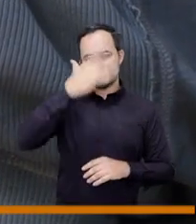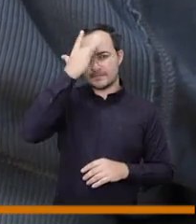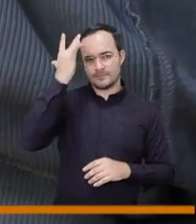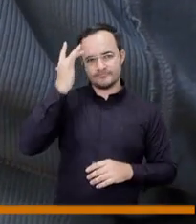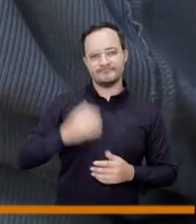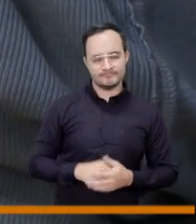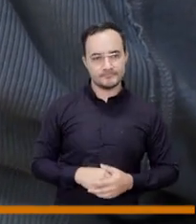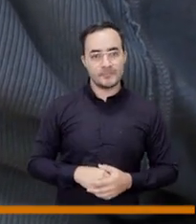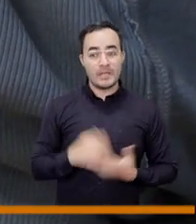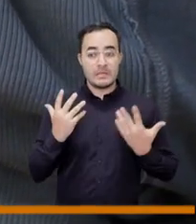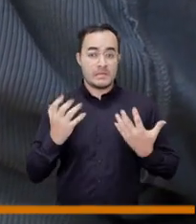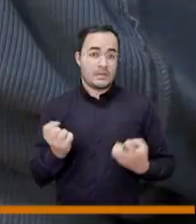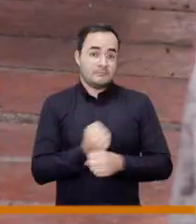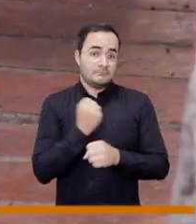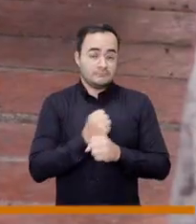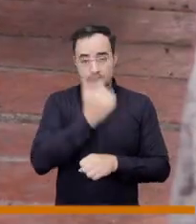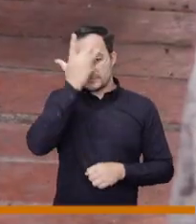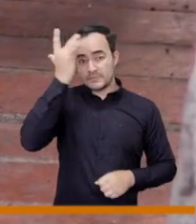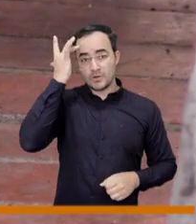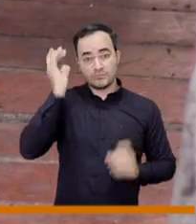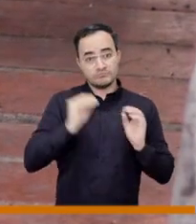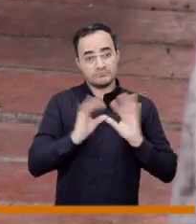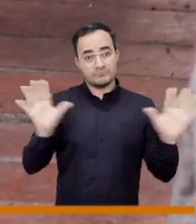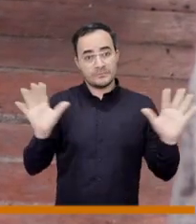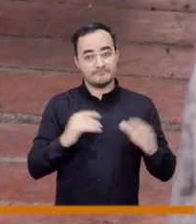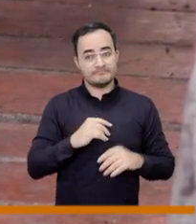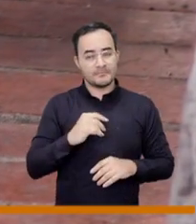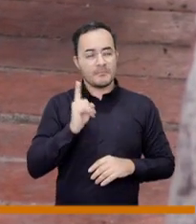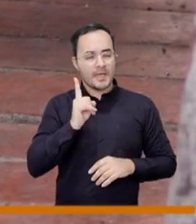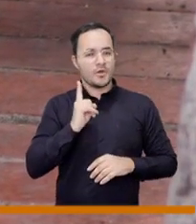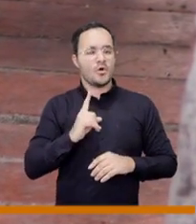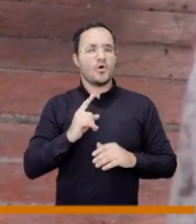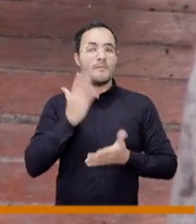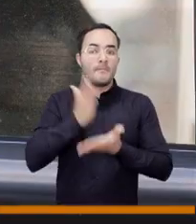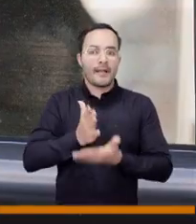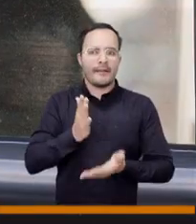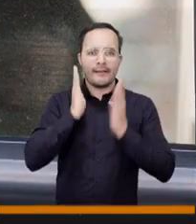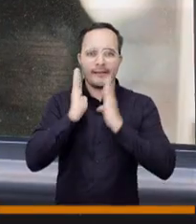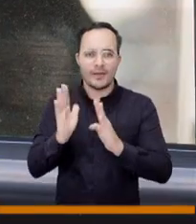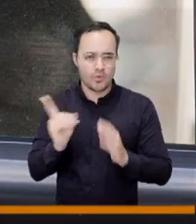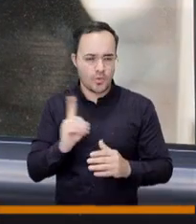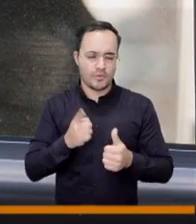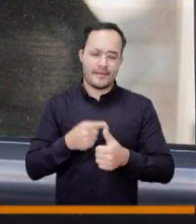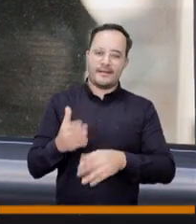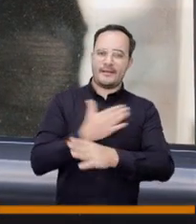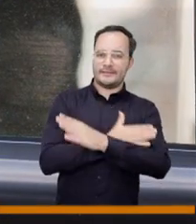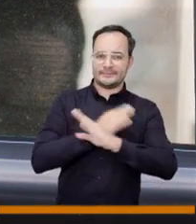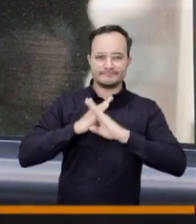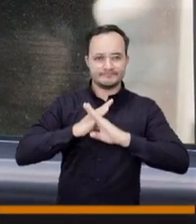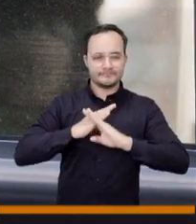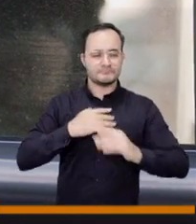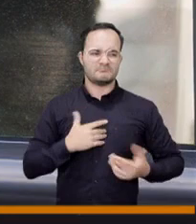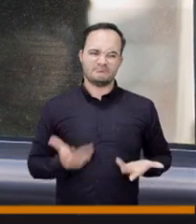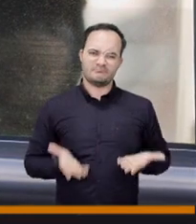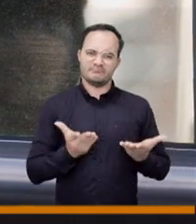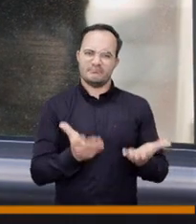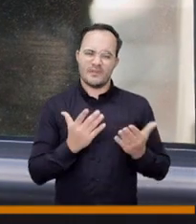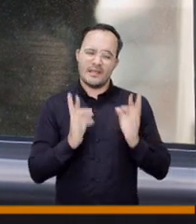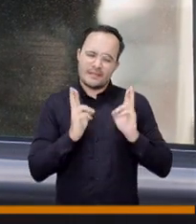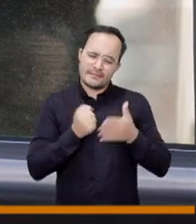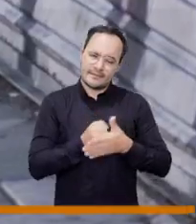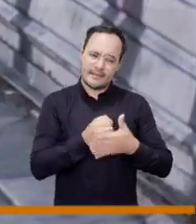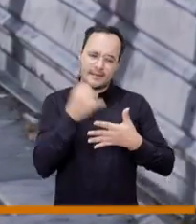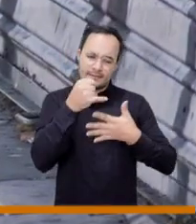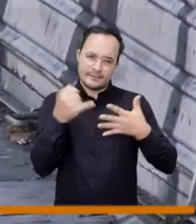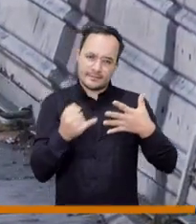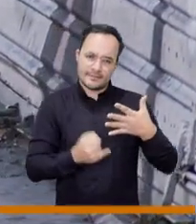queremos trabajar salud mental pero también desde ese tema la salud mental de manera preventiva y queremos entregarle a la ciudad este año vamos a tratar